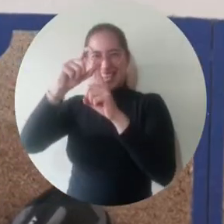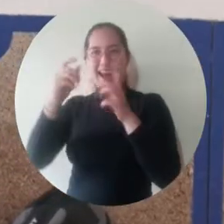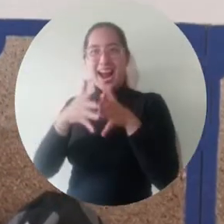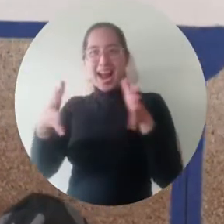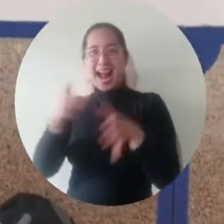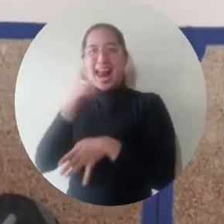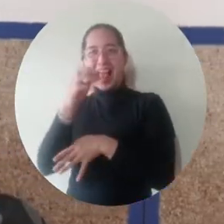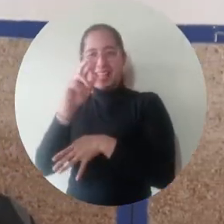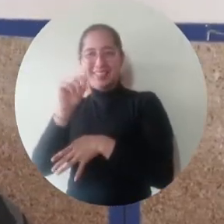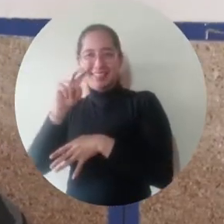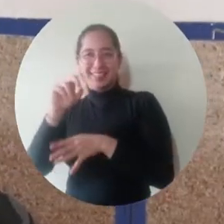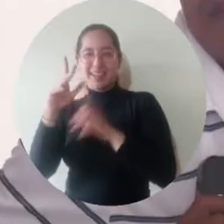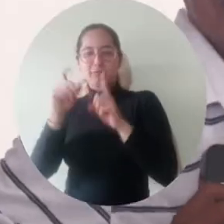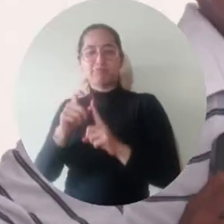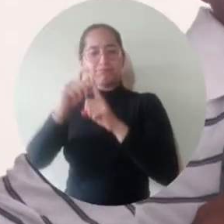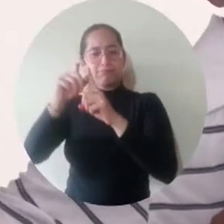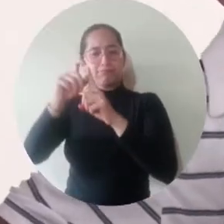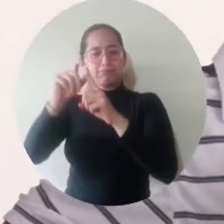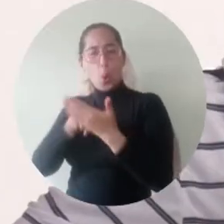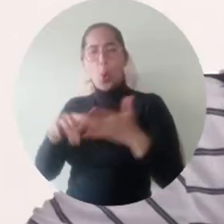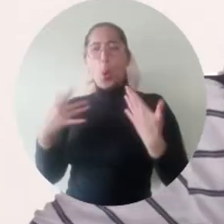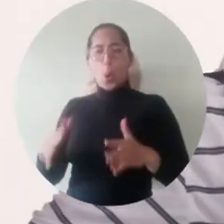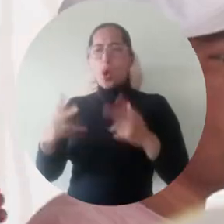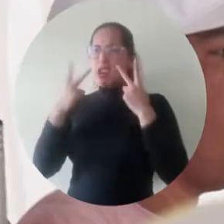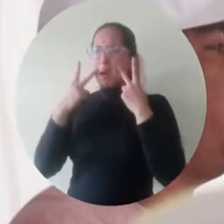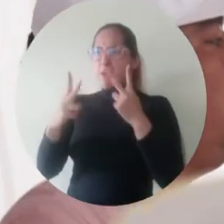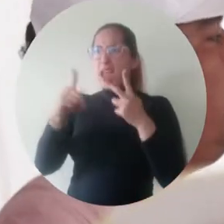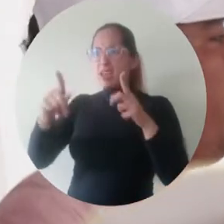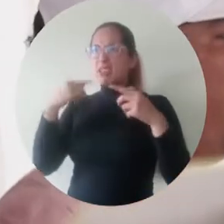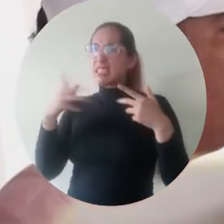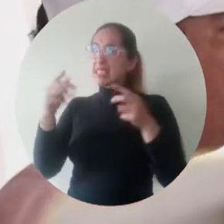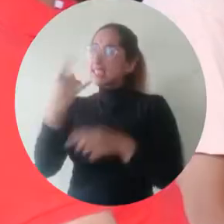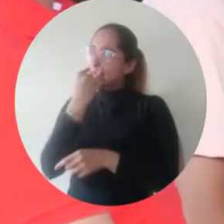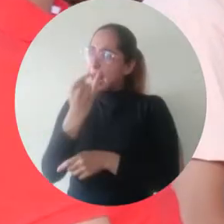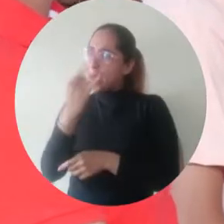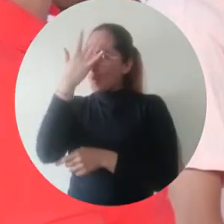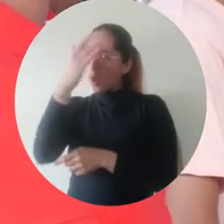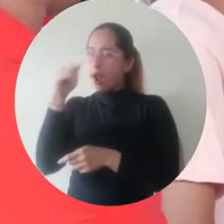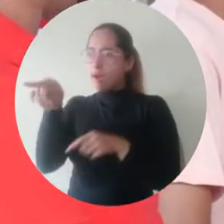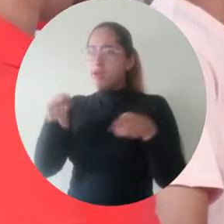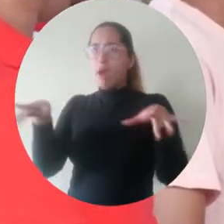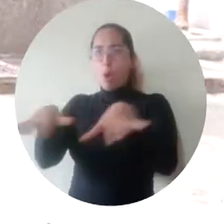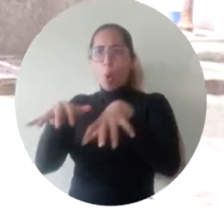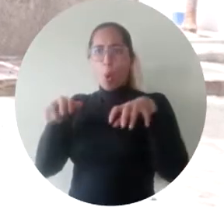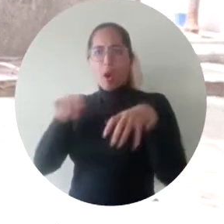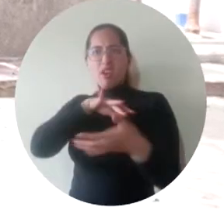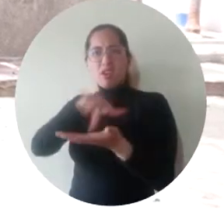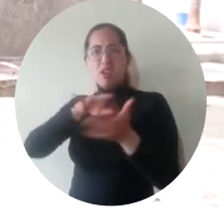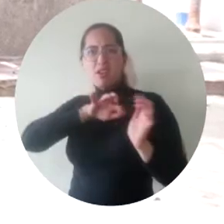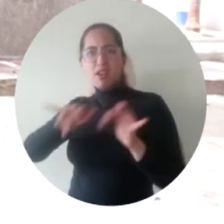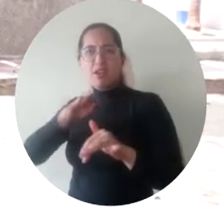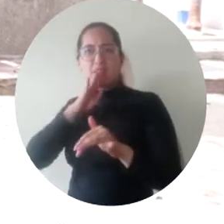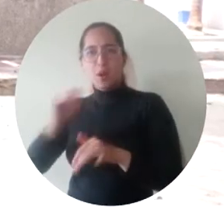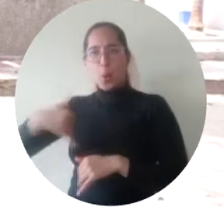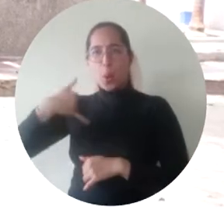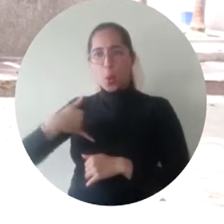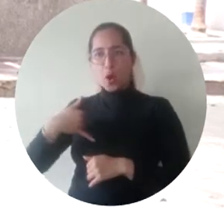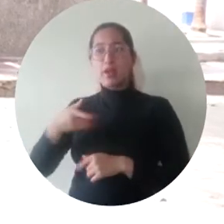cátedra?